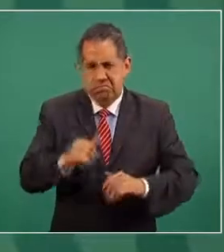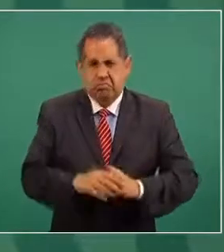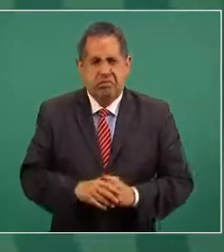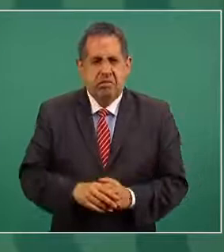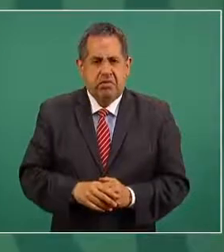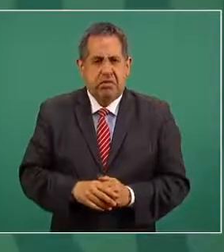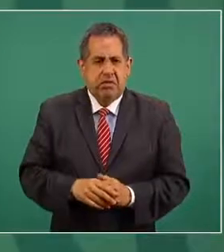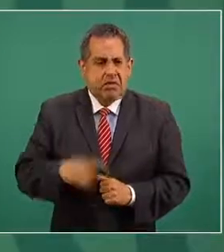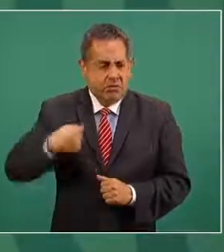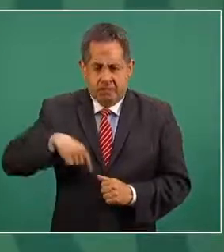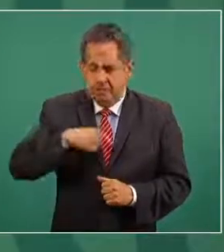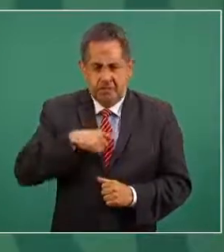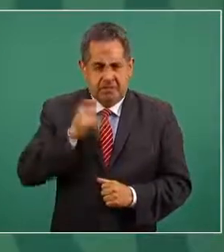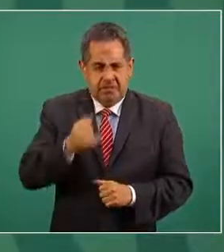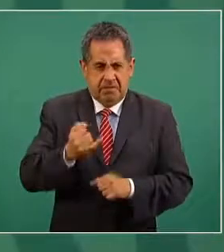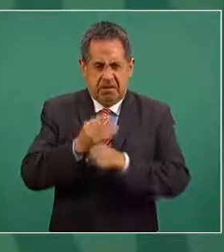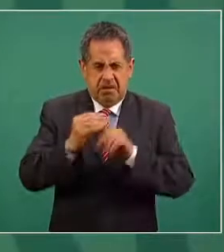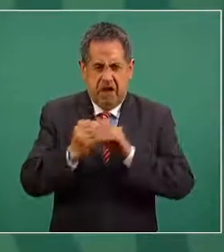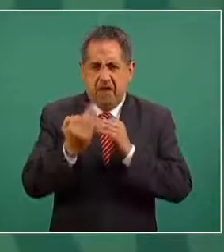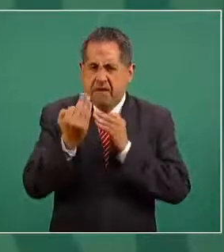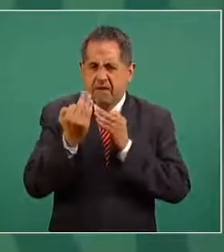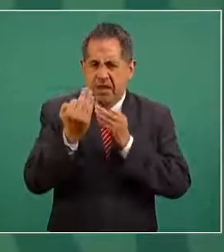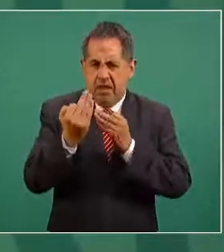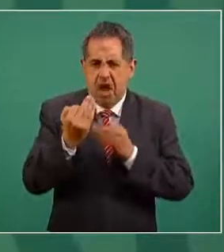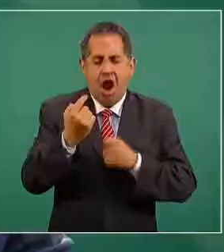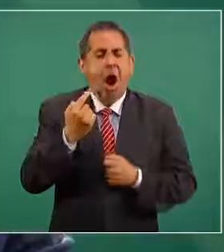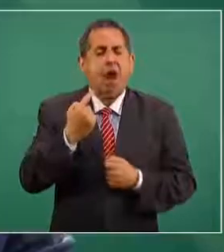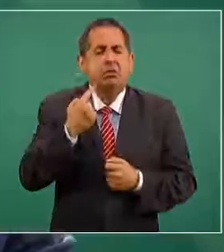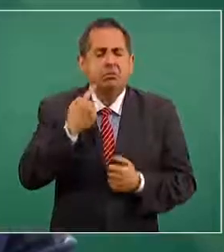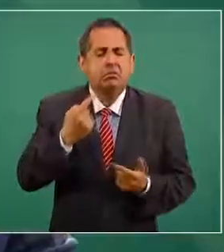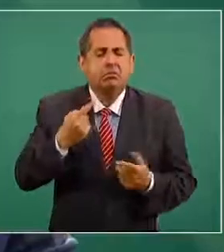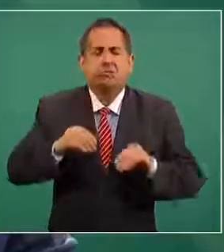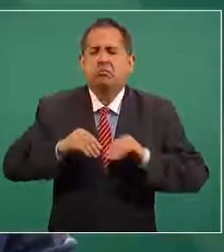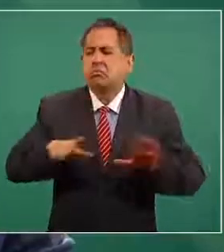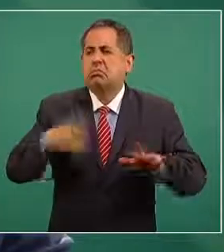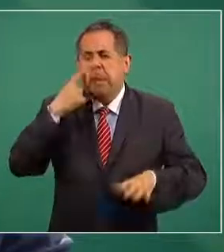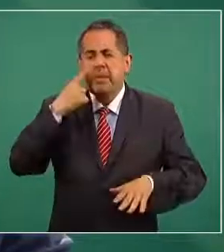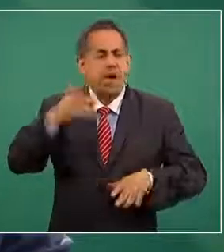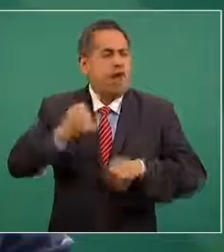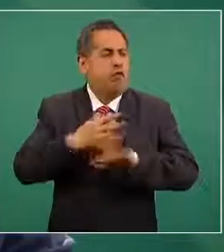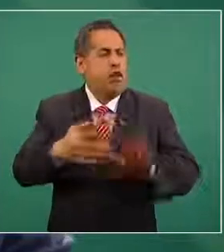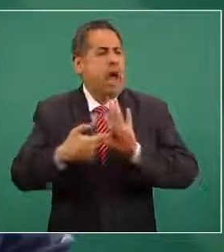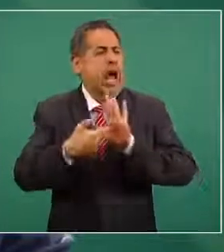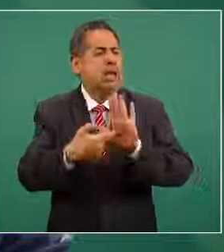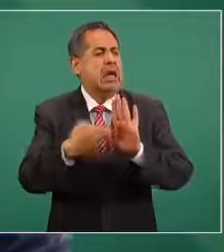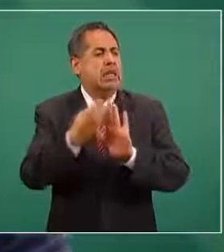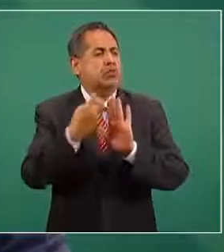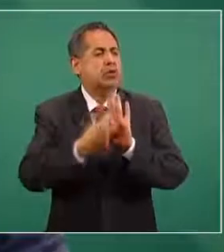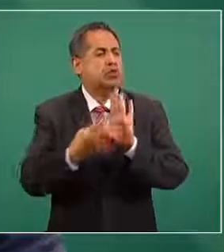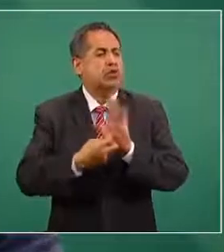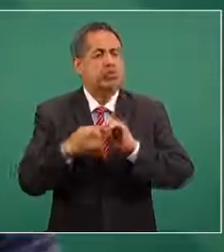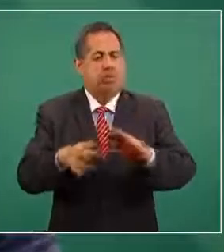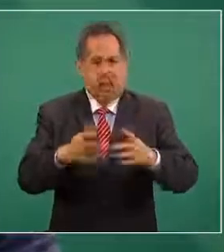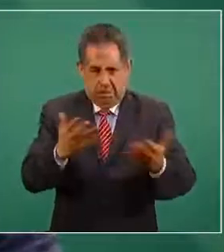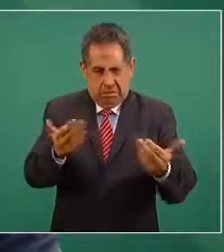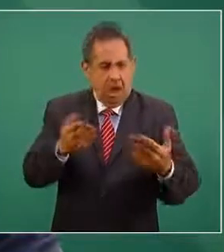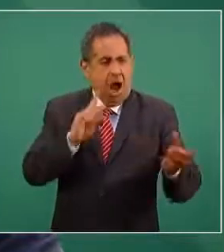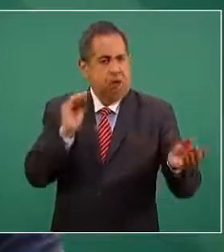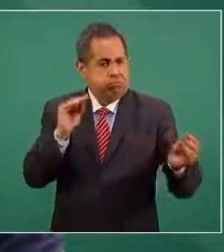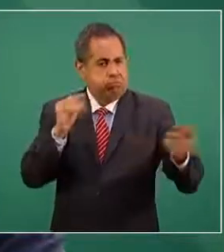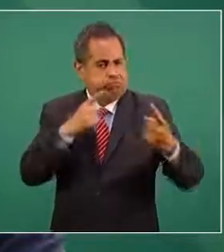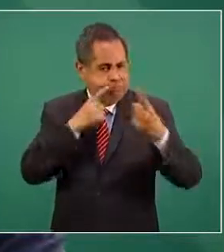vamos a dar la cara vamos a informar y estamos abiertos al debate público